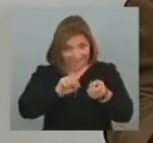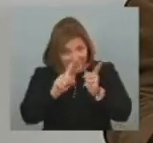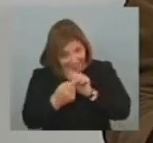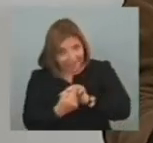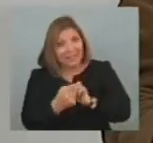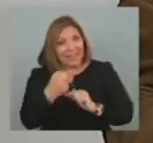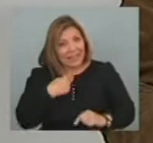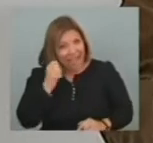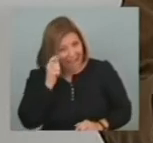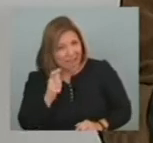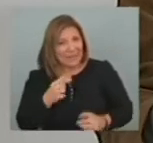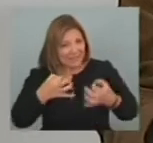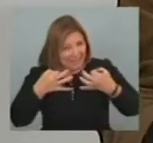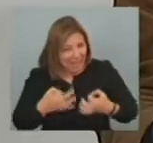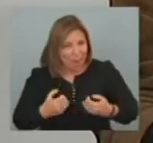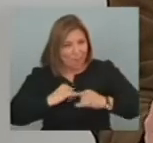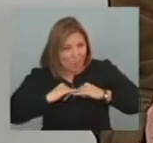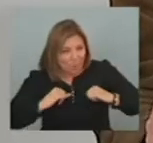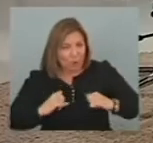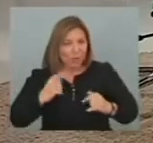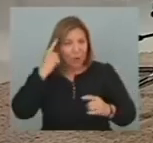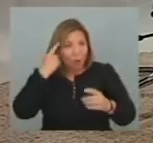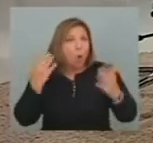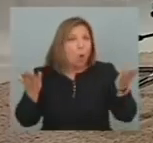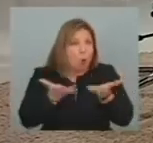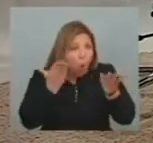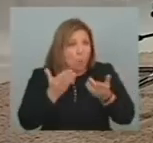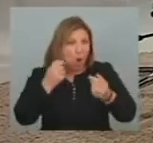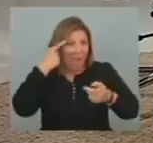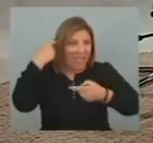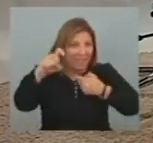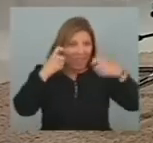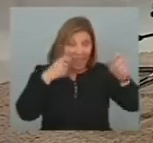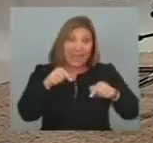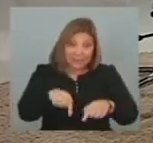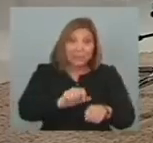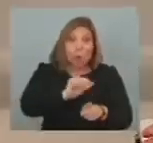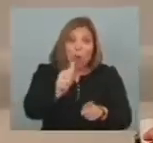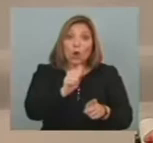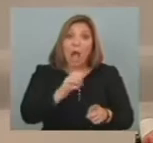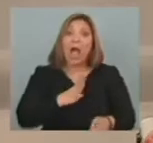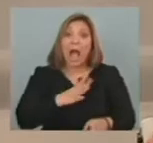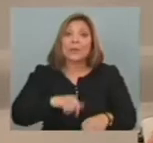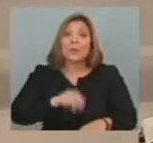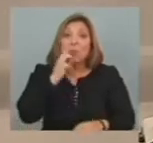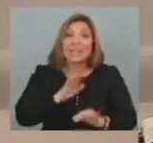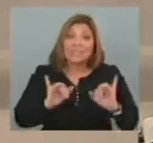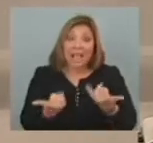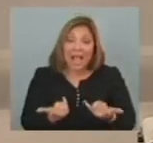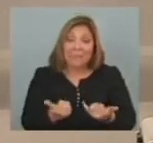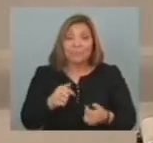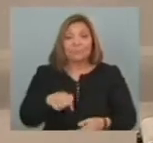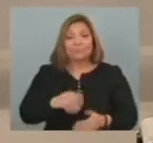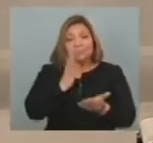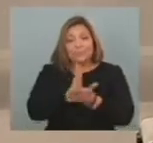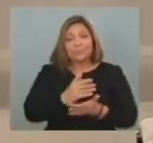capaces De promocionar De promover Otro tipo de inserción Y yo creo que En gran medida Lo que estamos logrando La última En Brasil